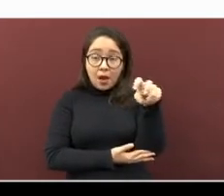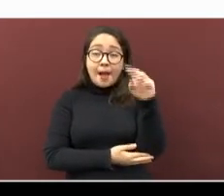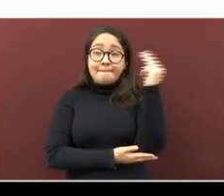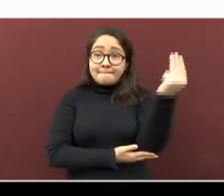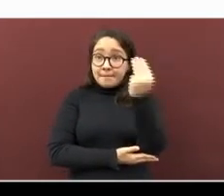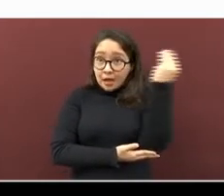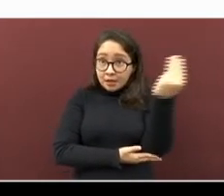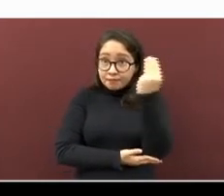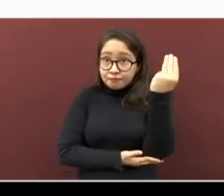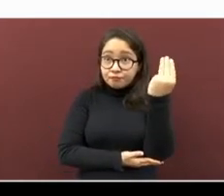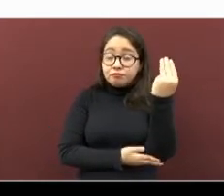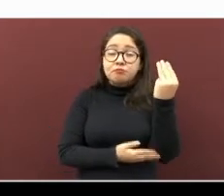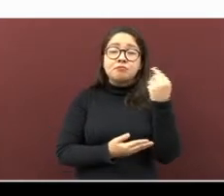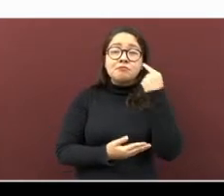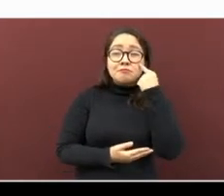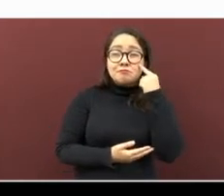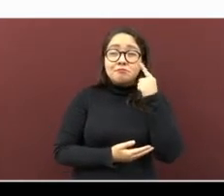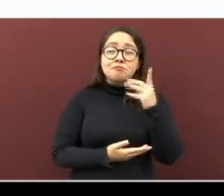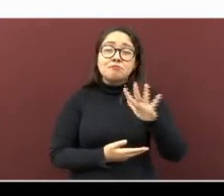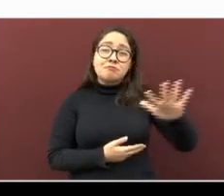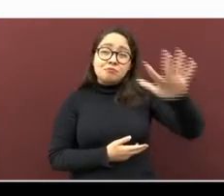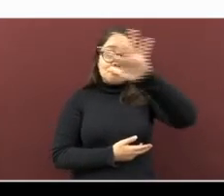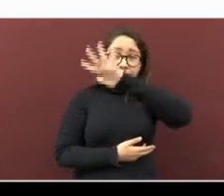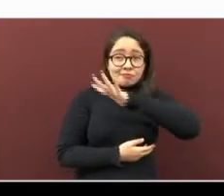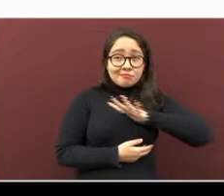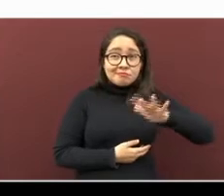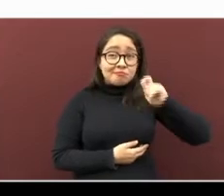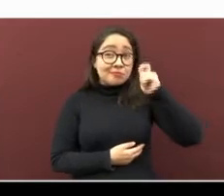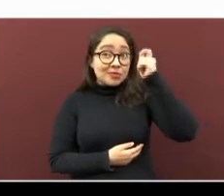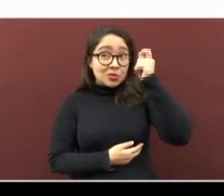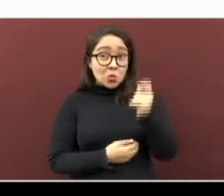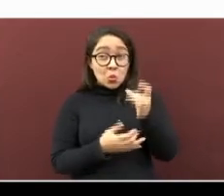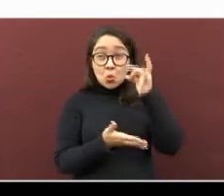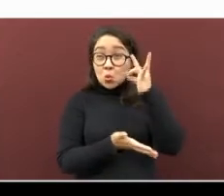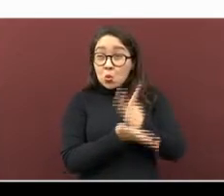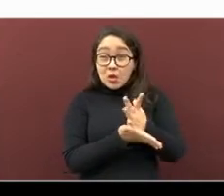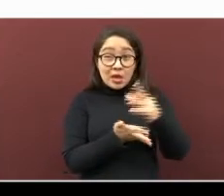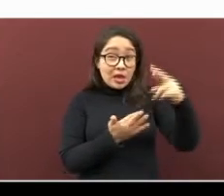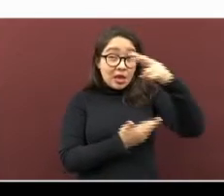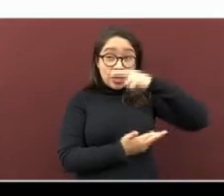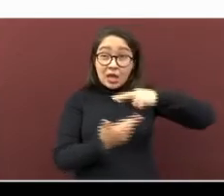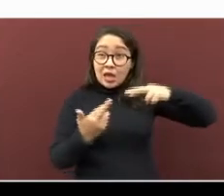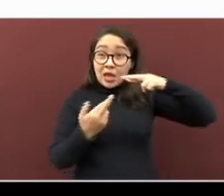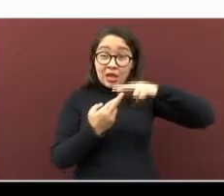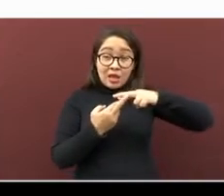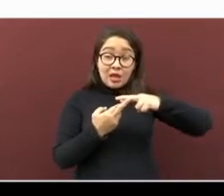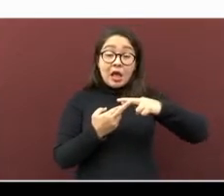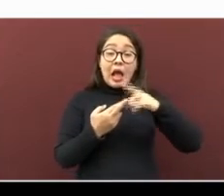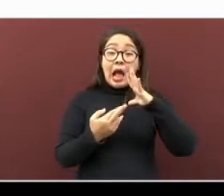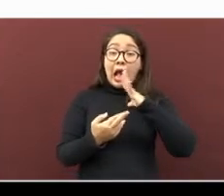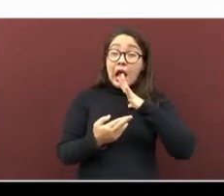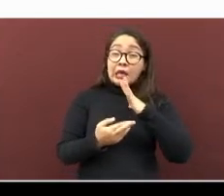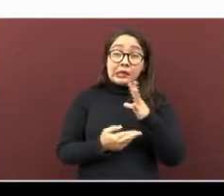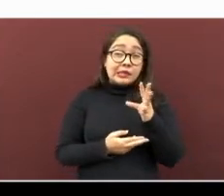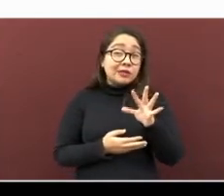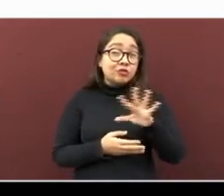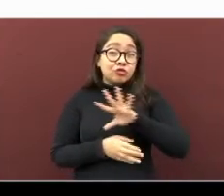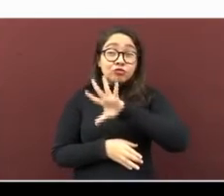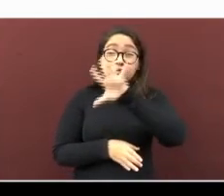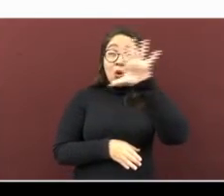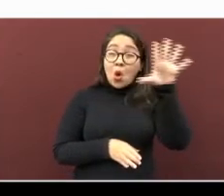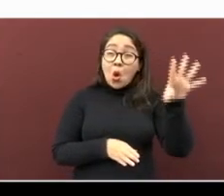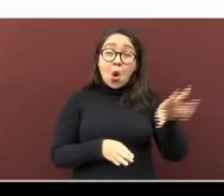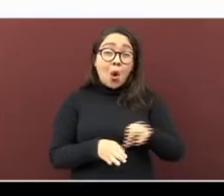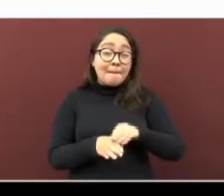Minatitlán, como pueden observar, es la única región que se encuentra completamente en